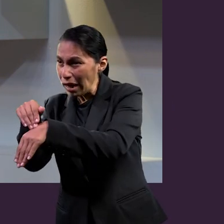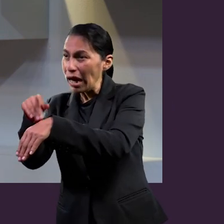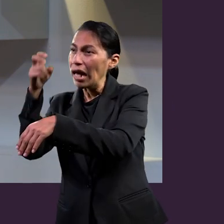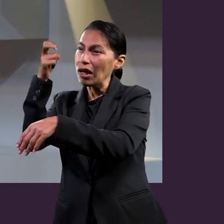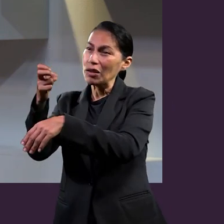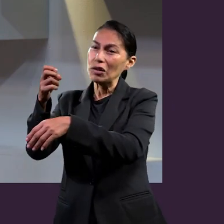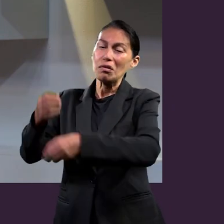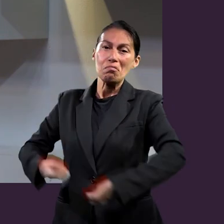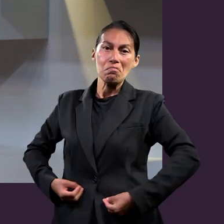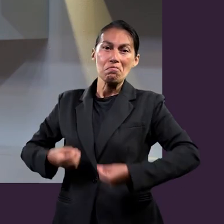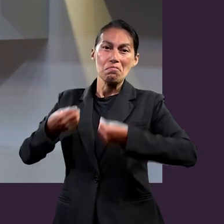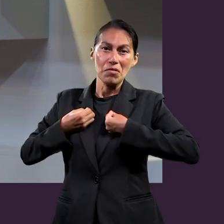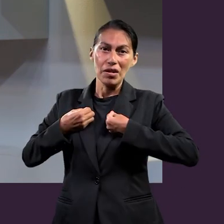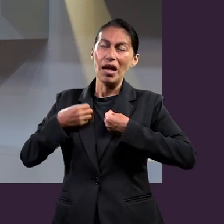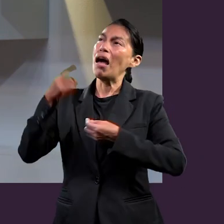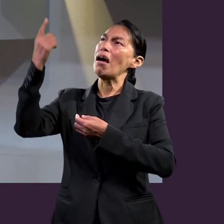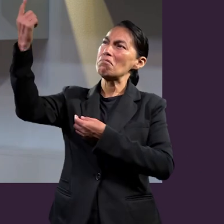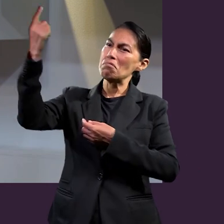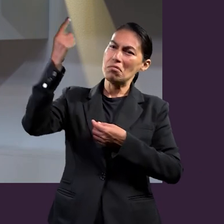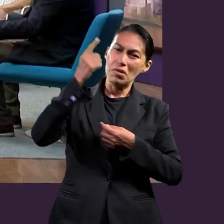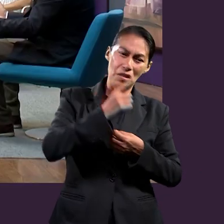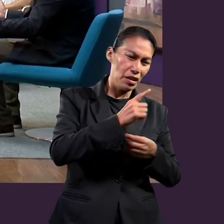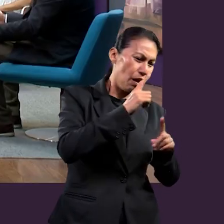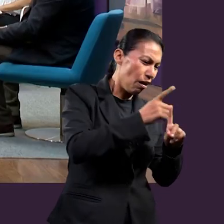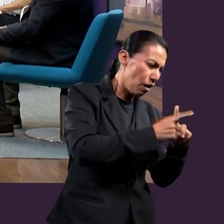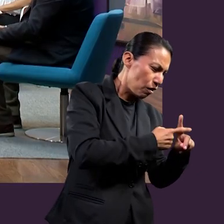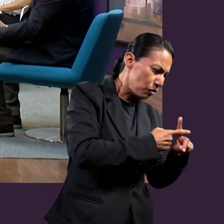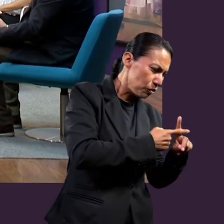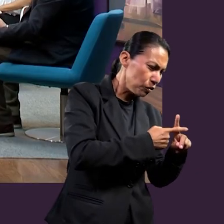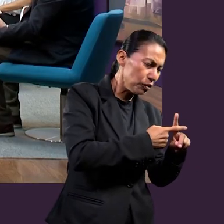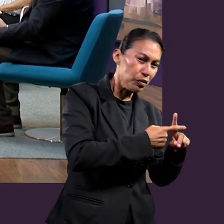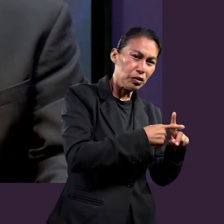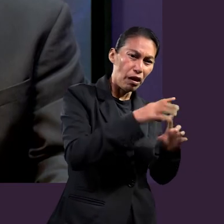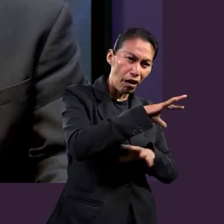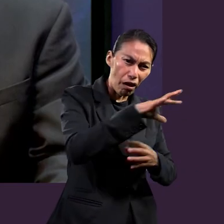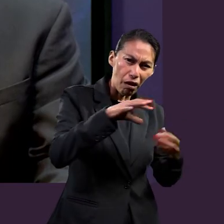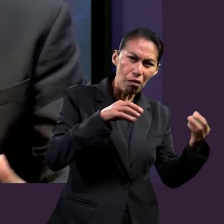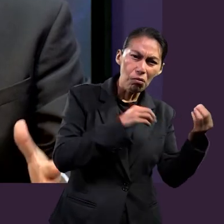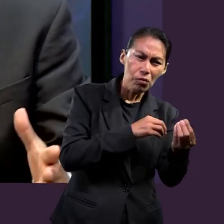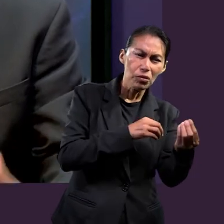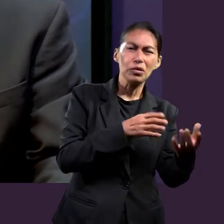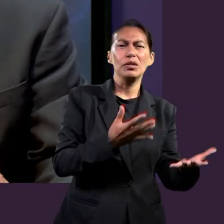dar la vida, ¿no? Y es bueno. Y es un sacrificio.